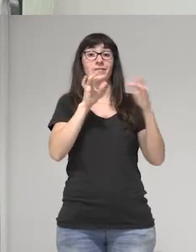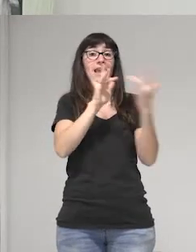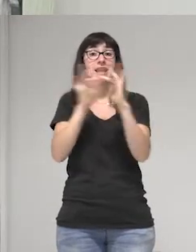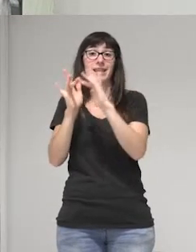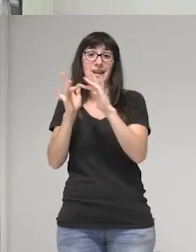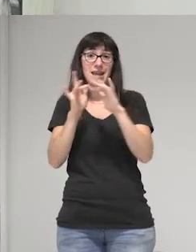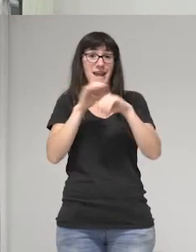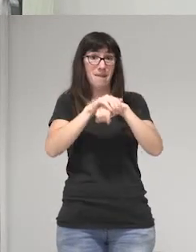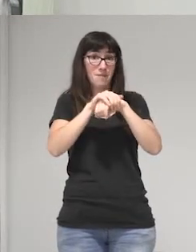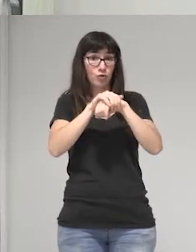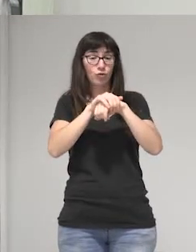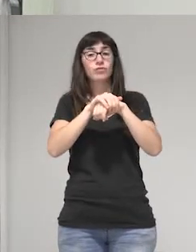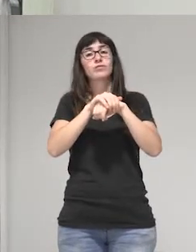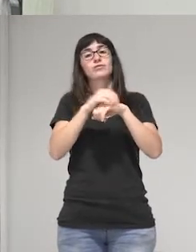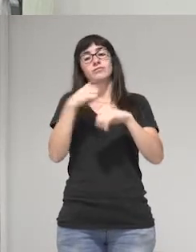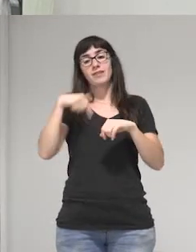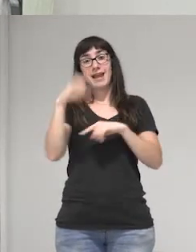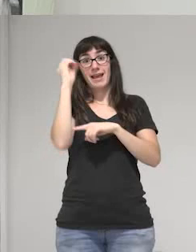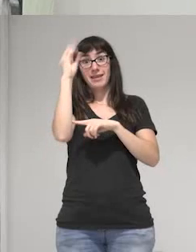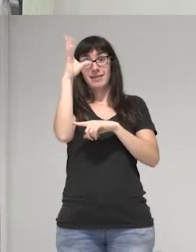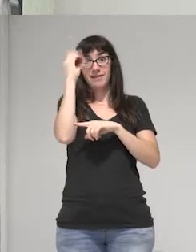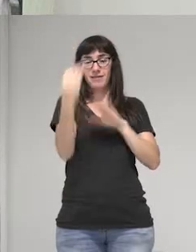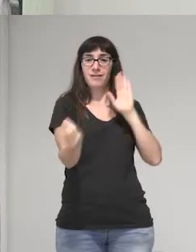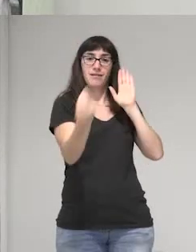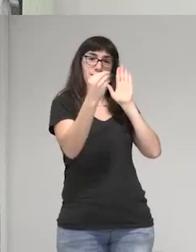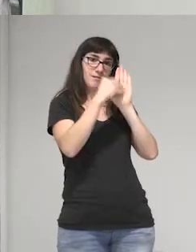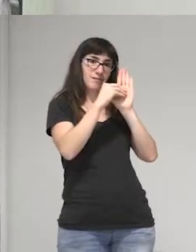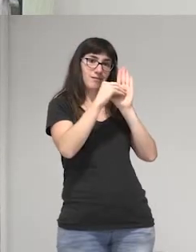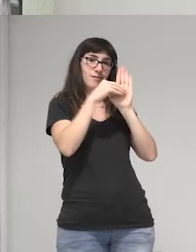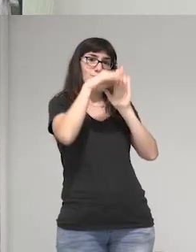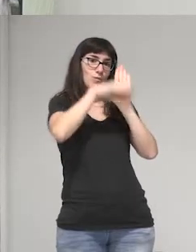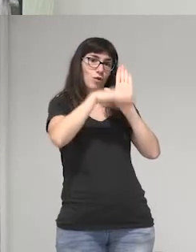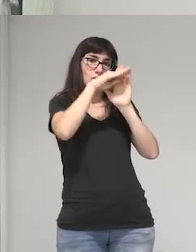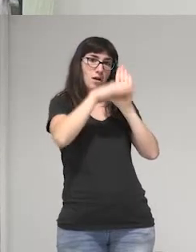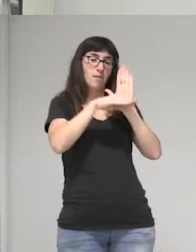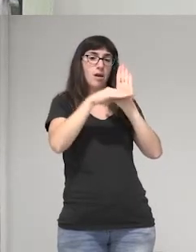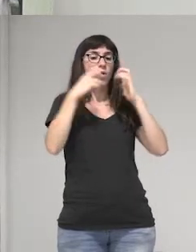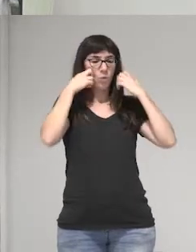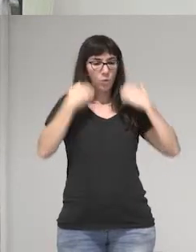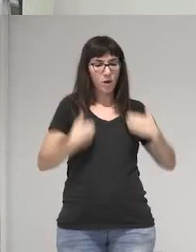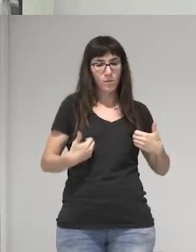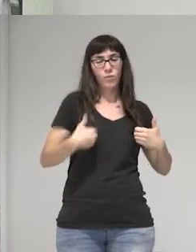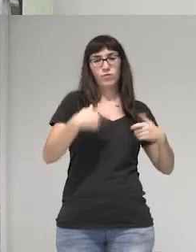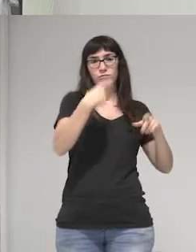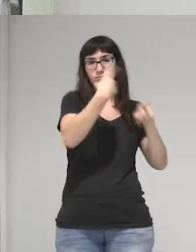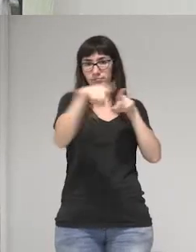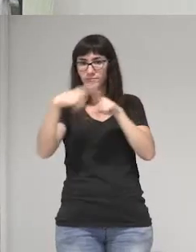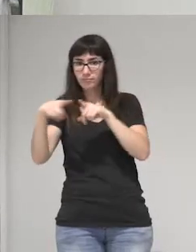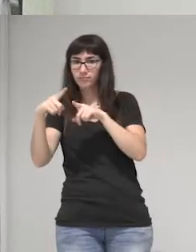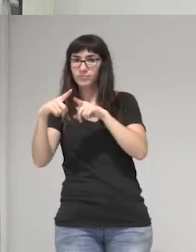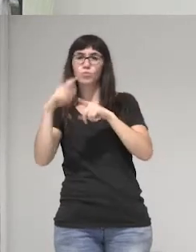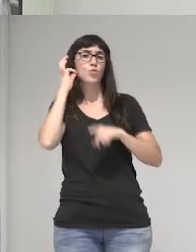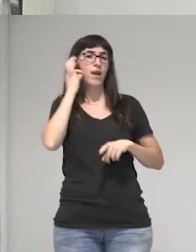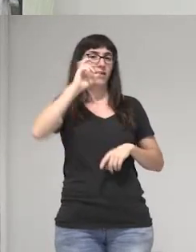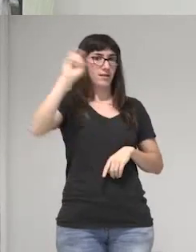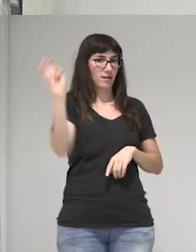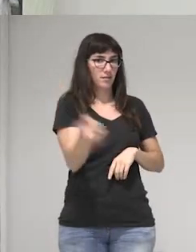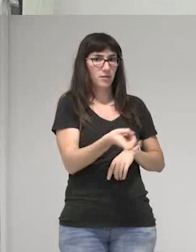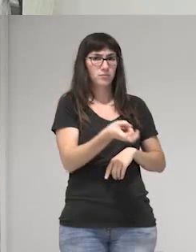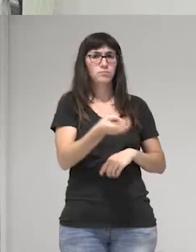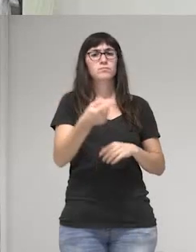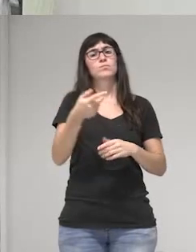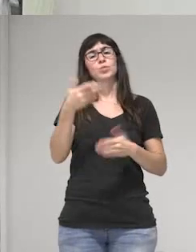esta actividad dentro del proyecto Guatemala Tecas Voces de Mujeres Diversas que Reclama Justicia. Bueno, es un proyecto que